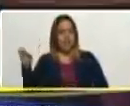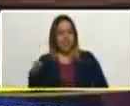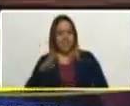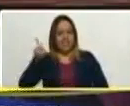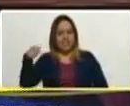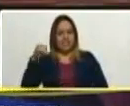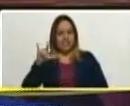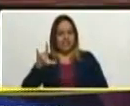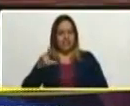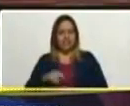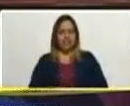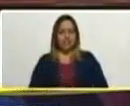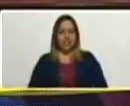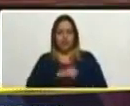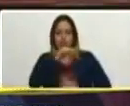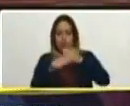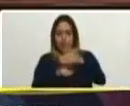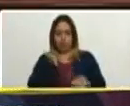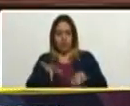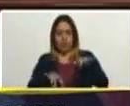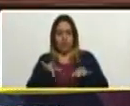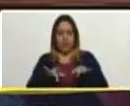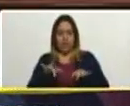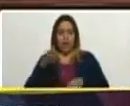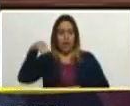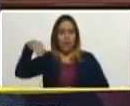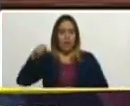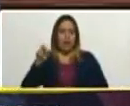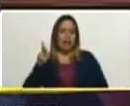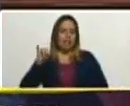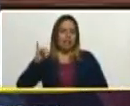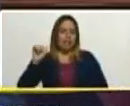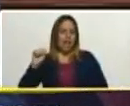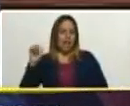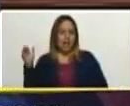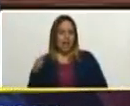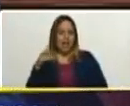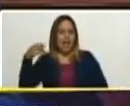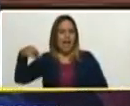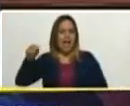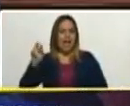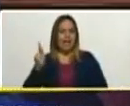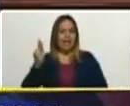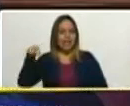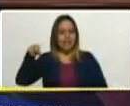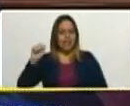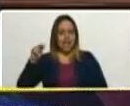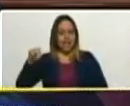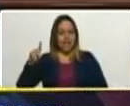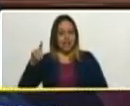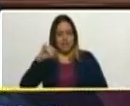subsecretaria María Alejandra Hernández, que conforman la junta directiva.